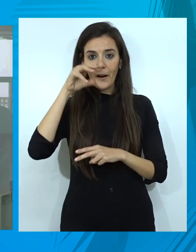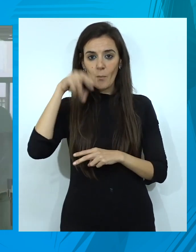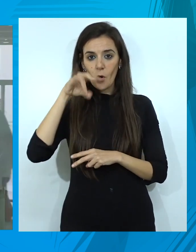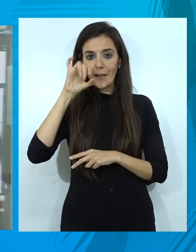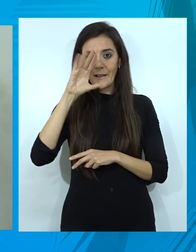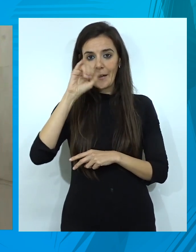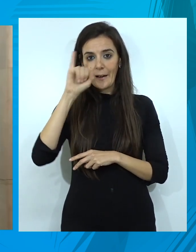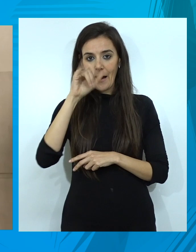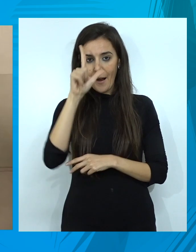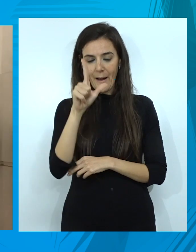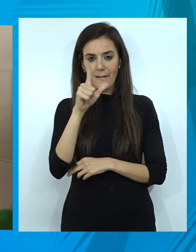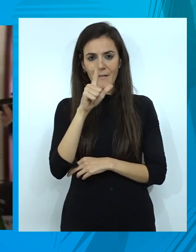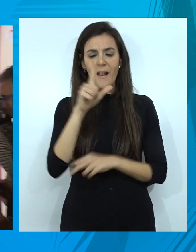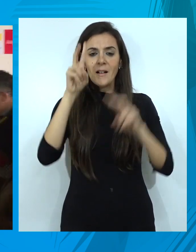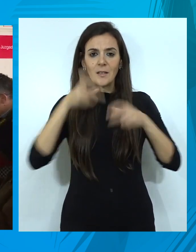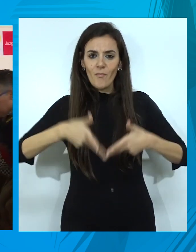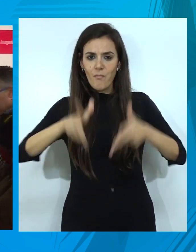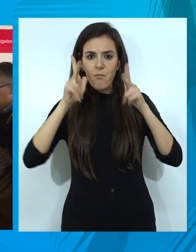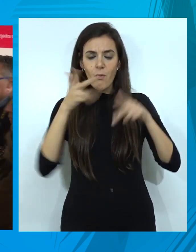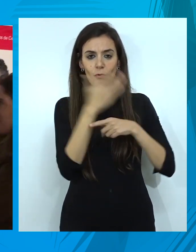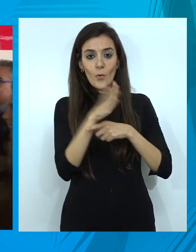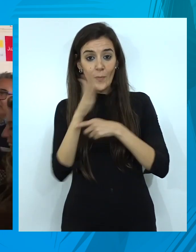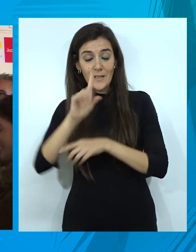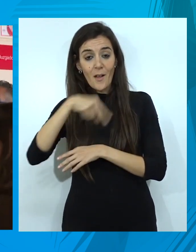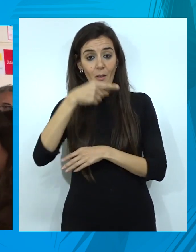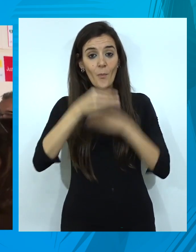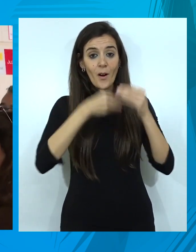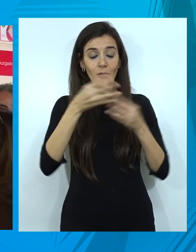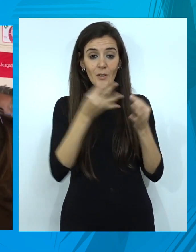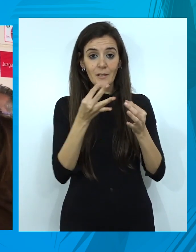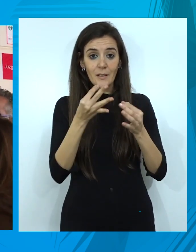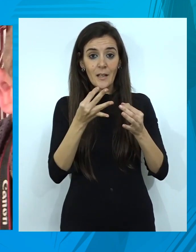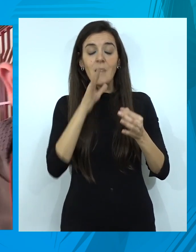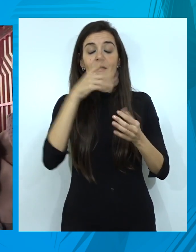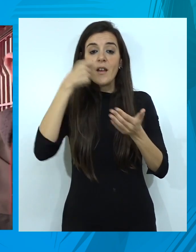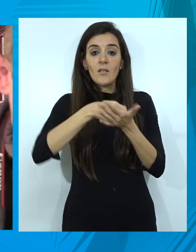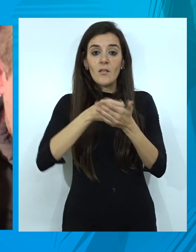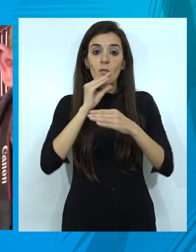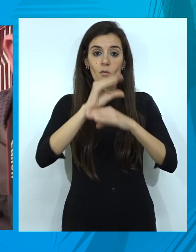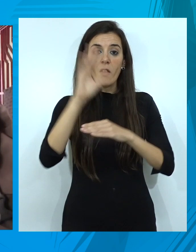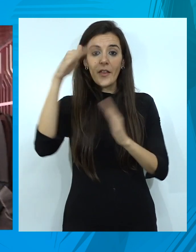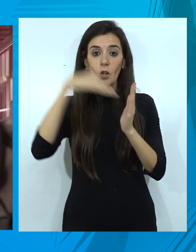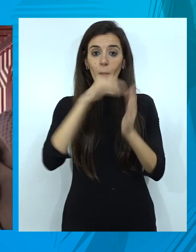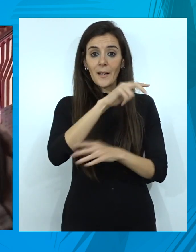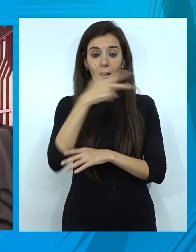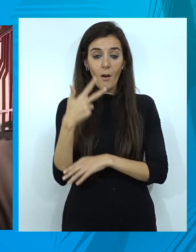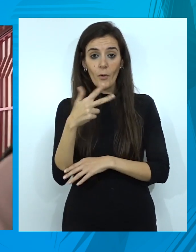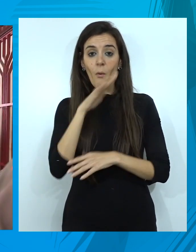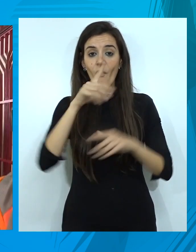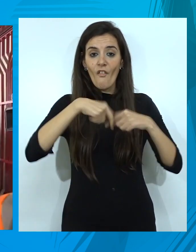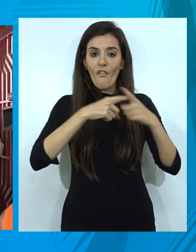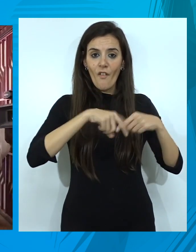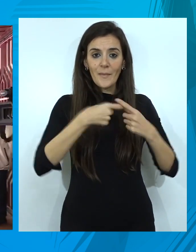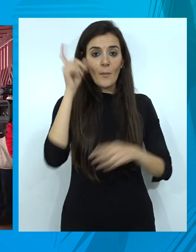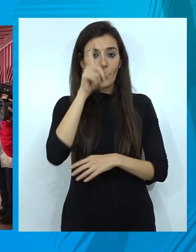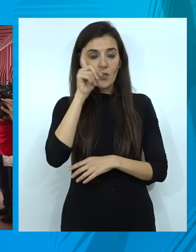trámites oportunos para la puesta en libertad de su representado una vez realizado el ingreso de la fianza de 5.000 euros por parte de